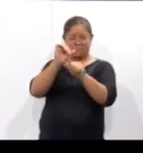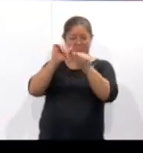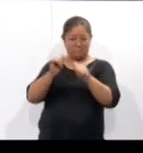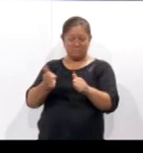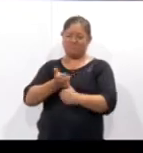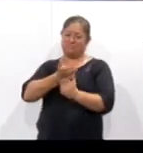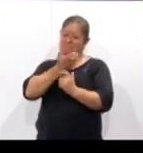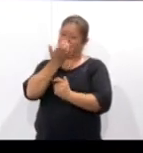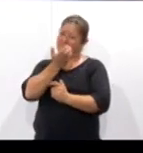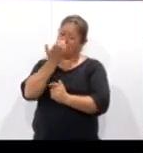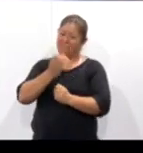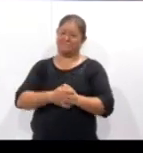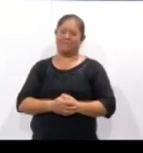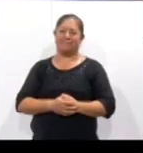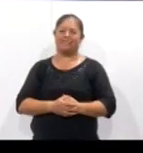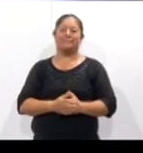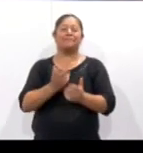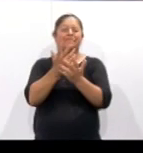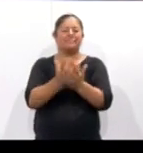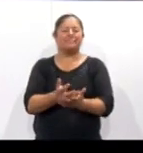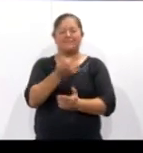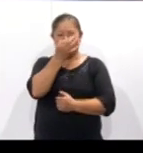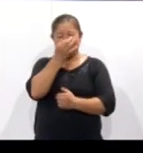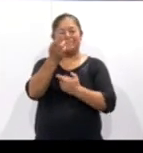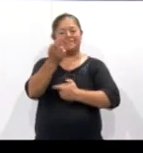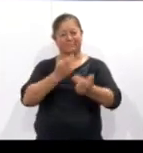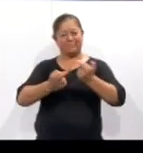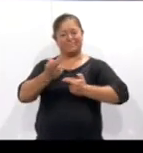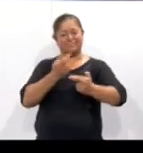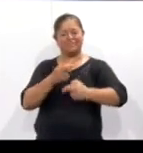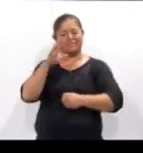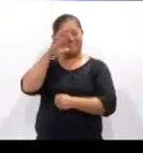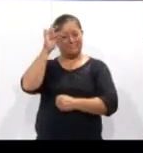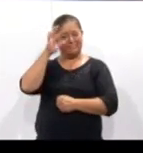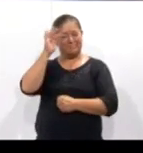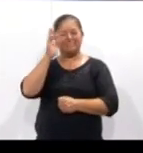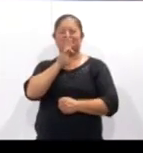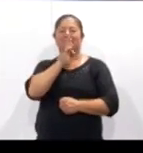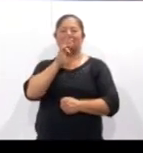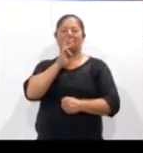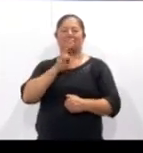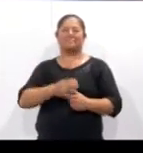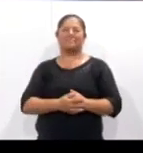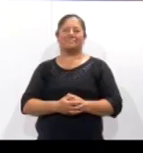de tradición. Vámonos a una breve pausa y enseguida volvemos a Coracid Noticias.